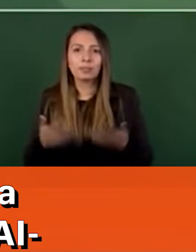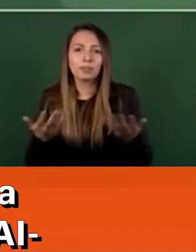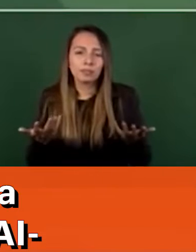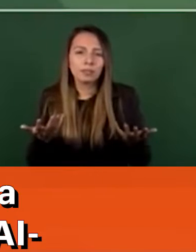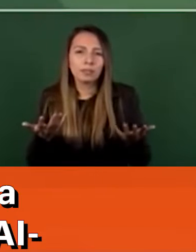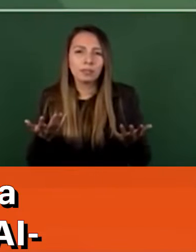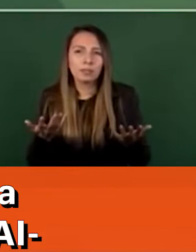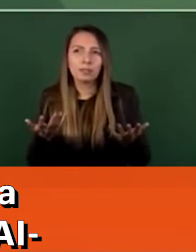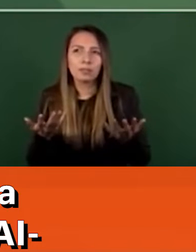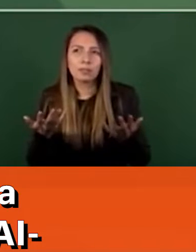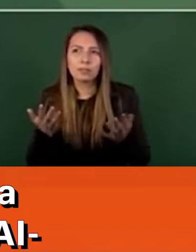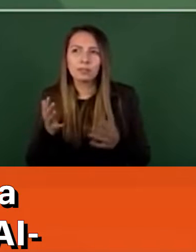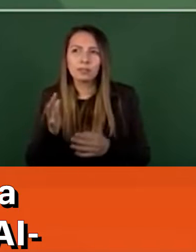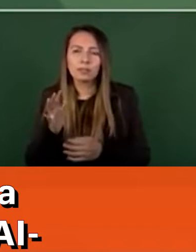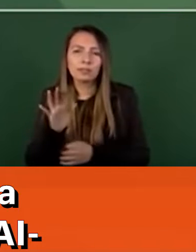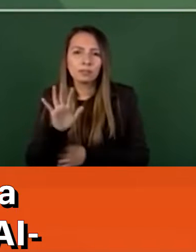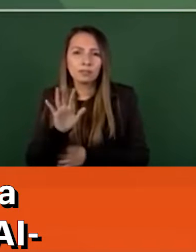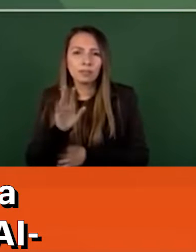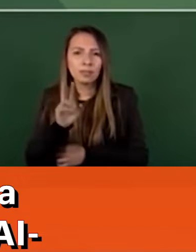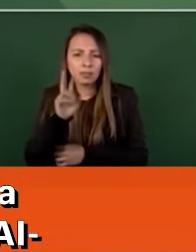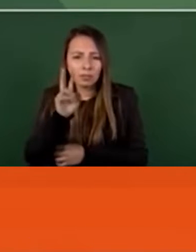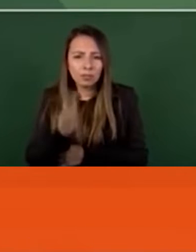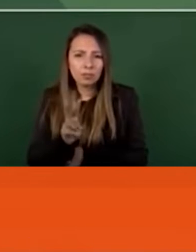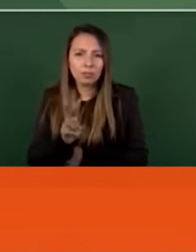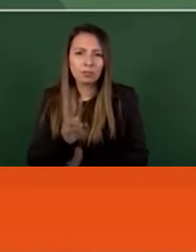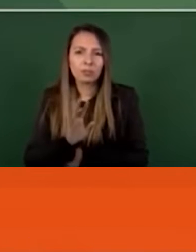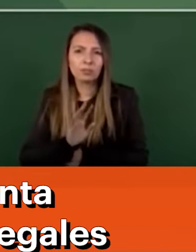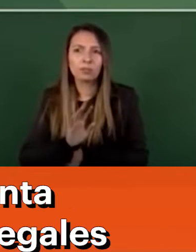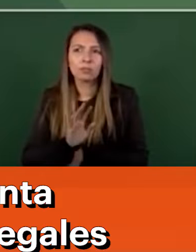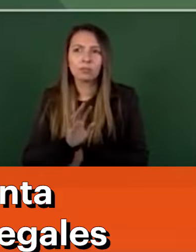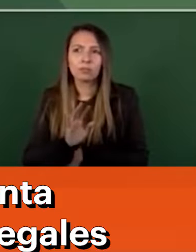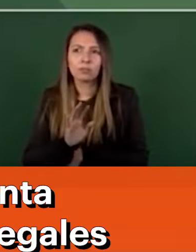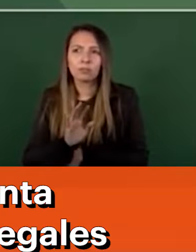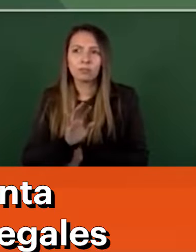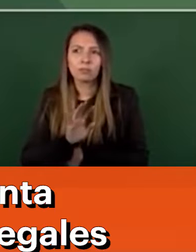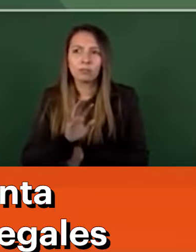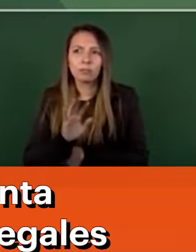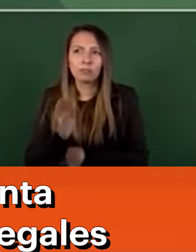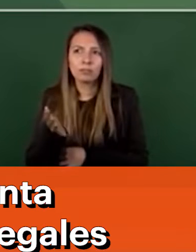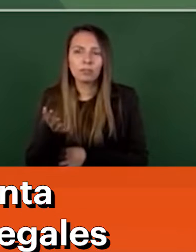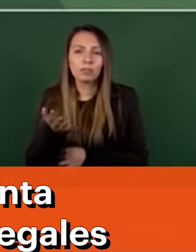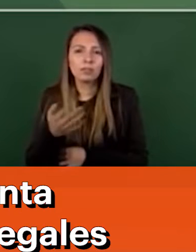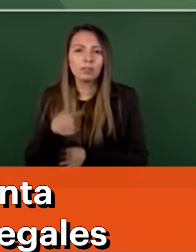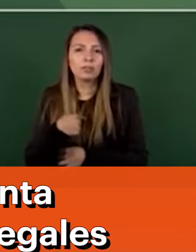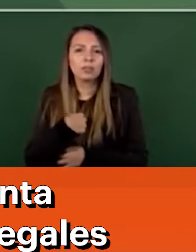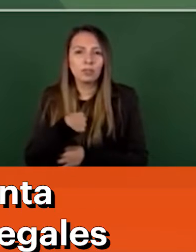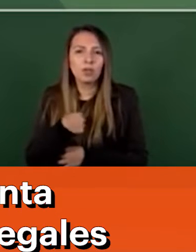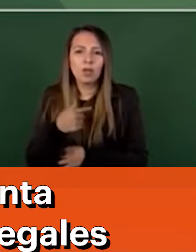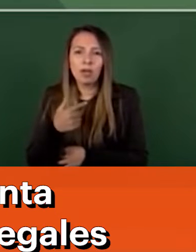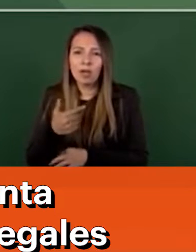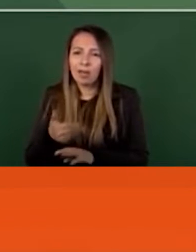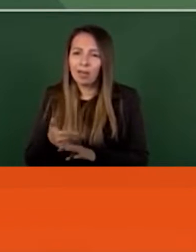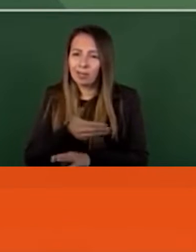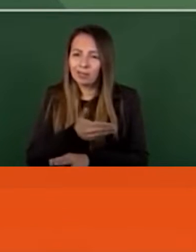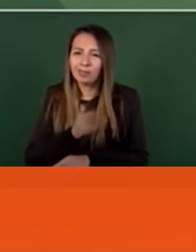presentía